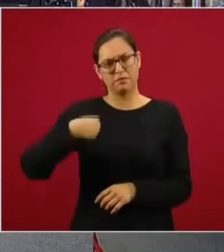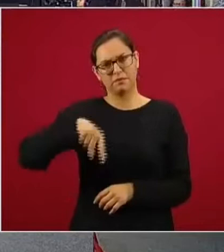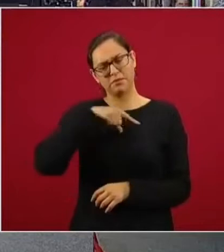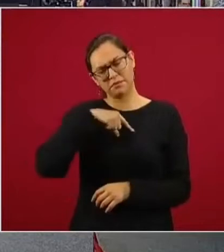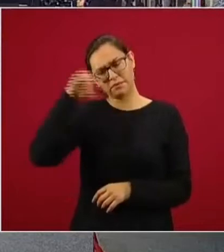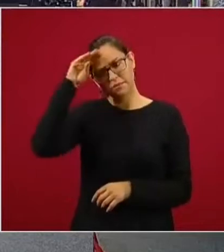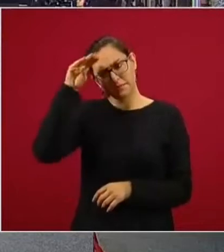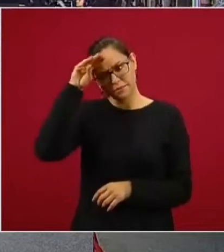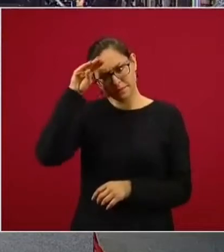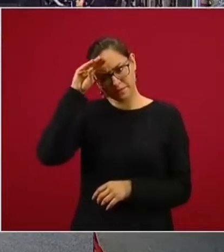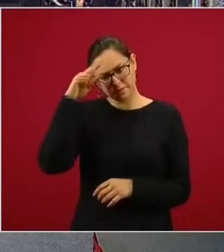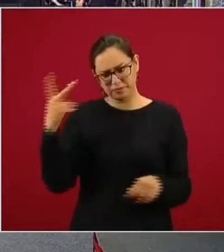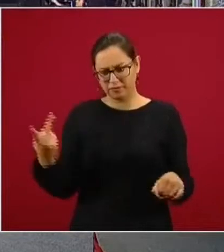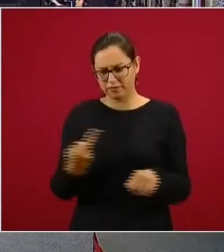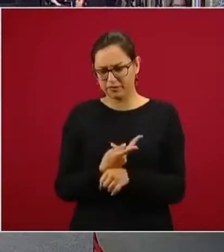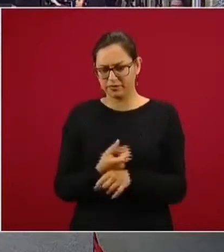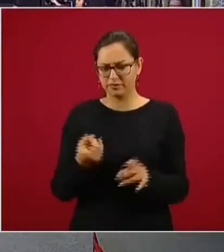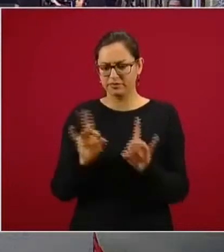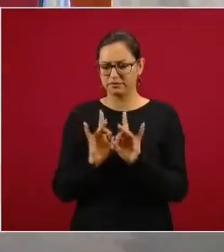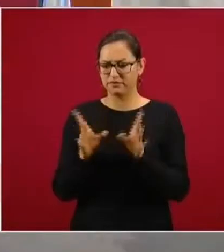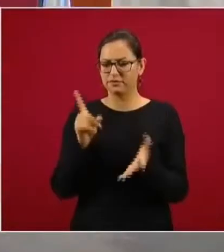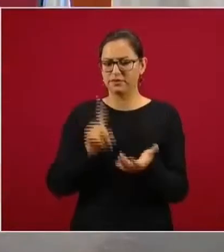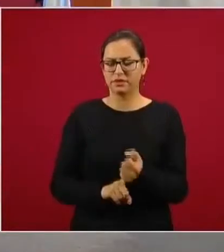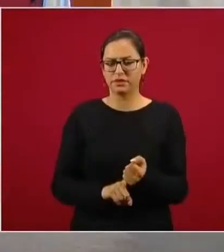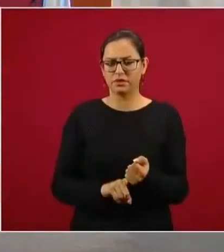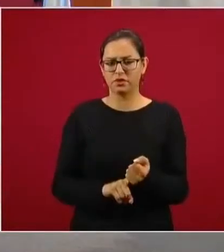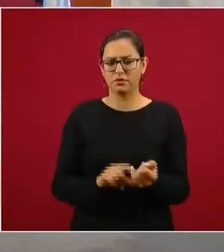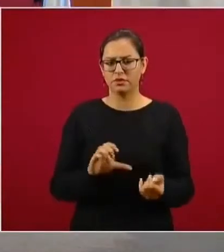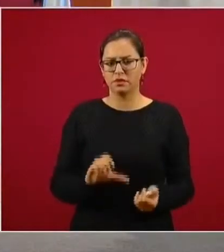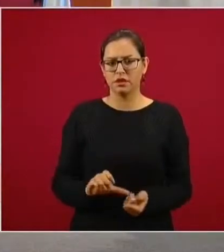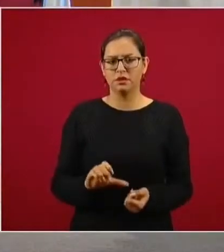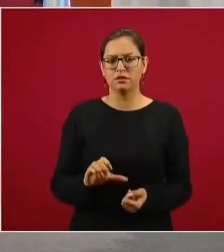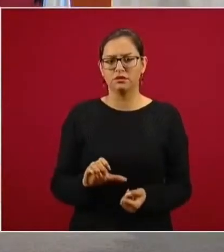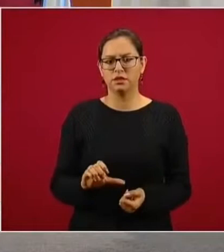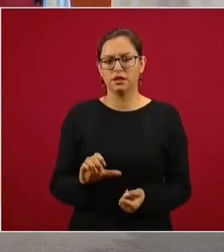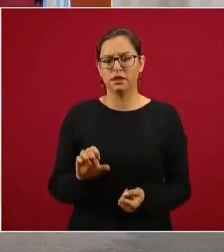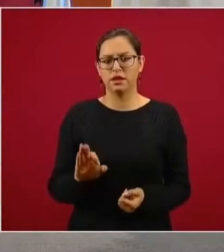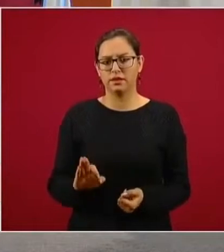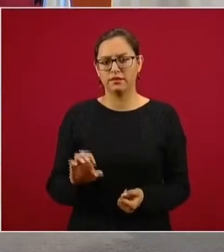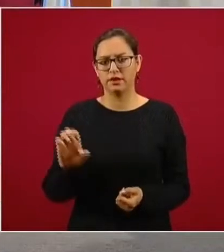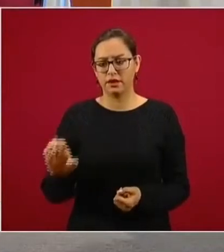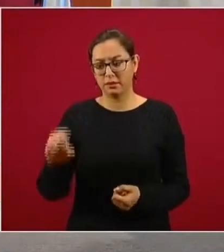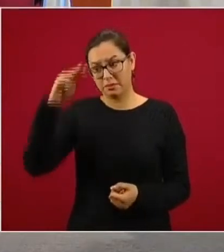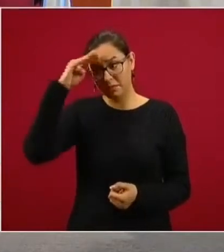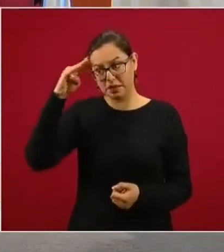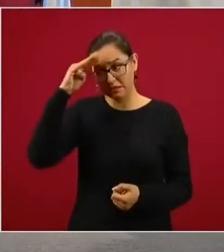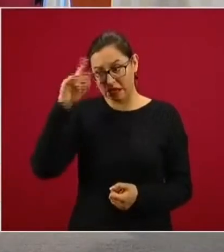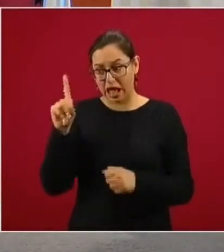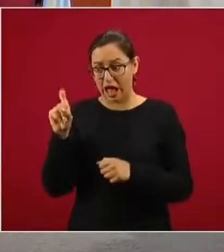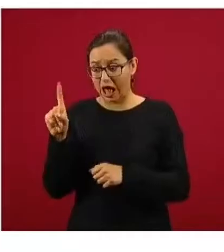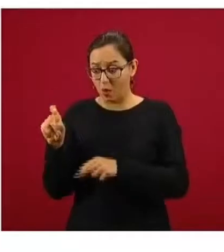que estaba ocurriendo en la Comisión Federal de Electricidad es que la termoeléctrica iba a agarrar agua del río Cuautla